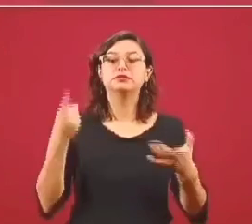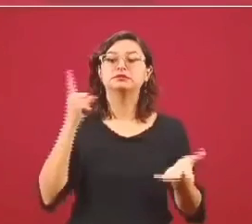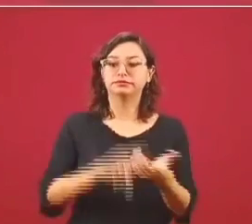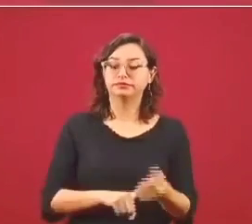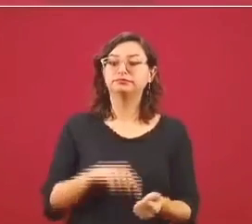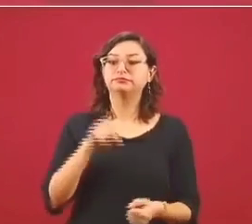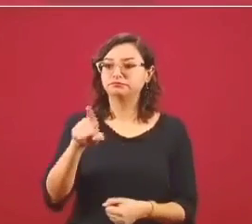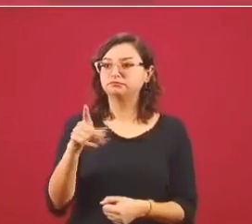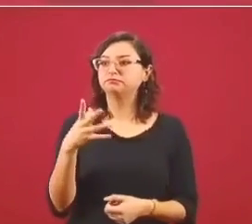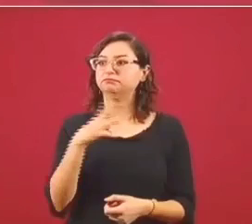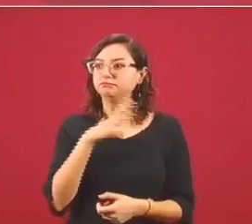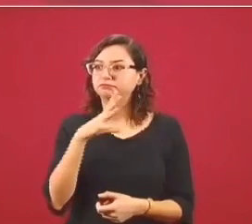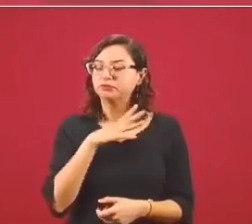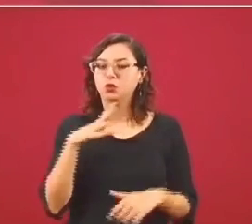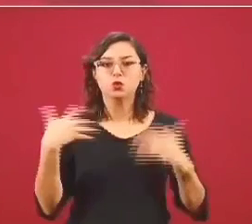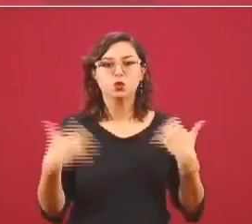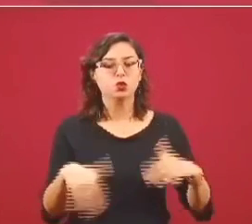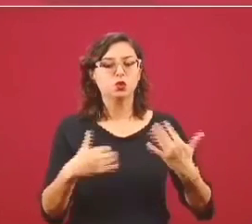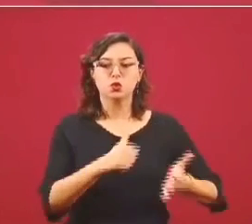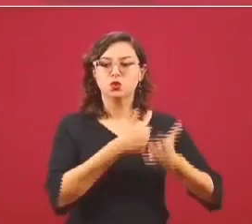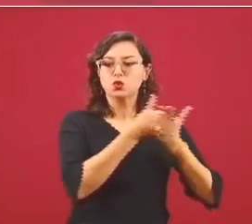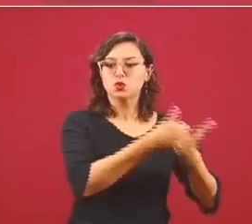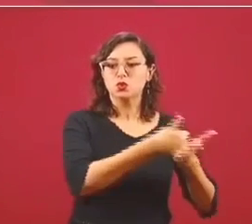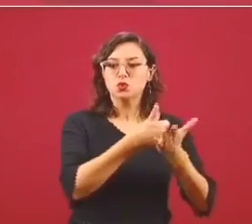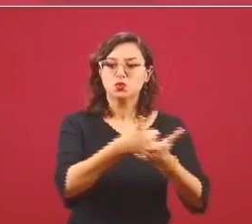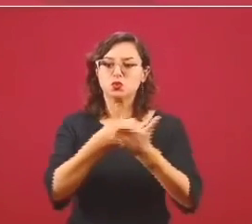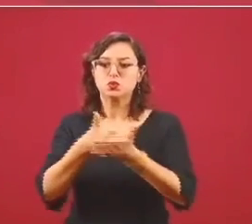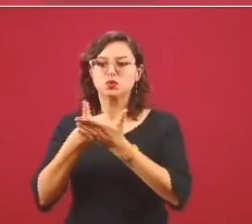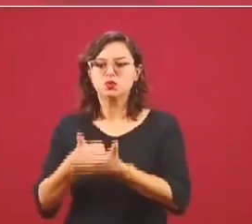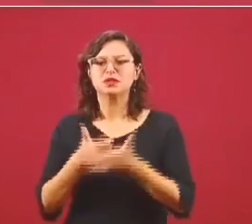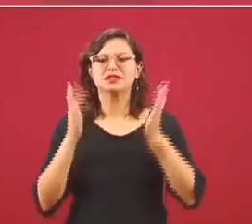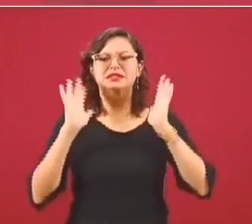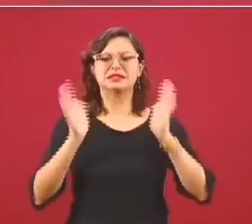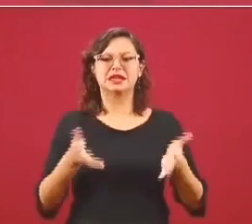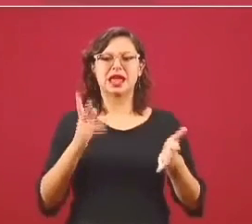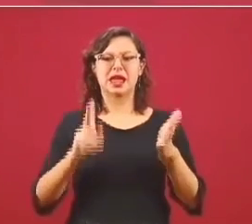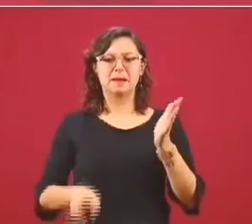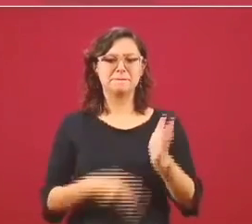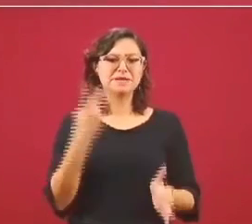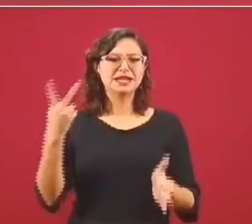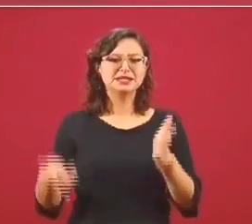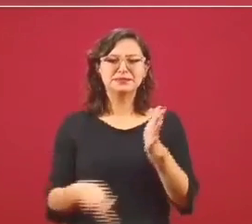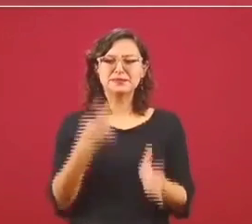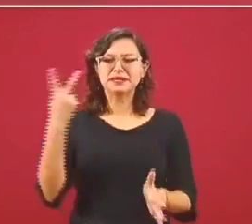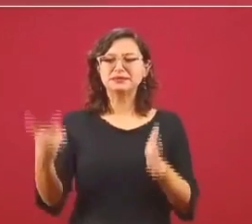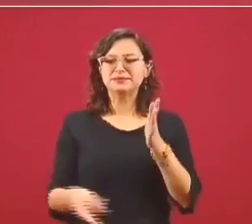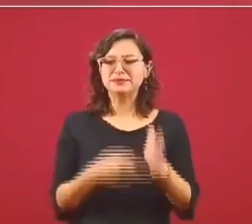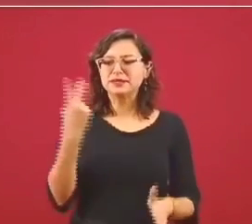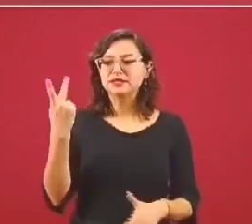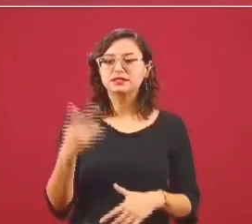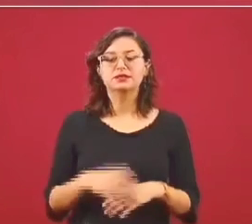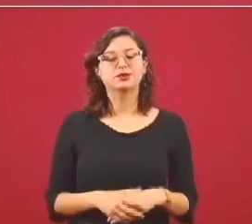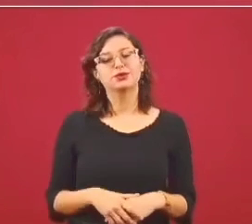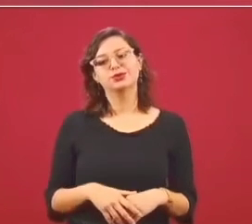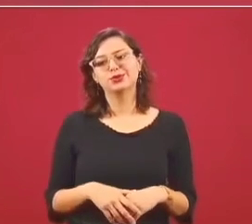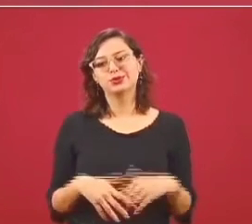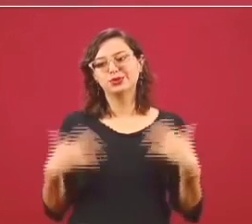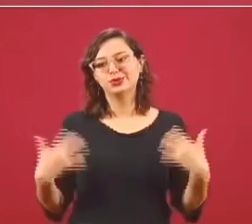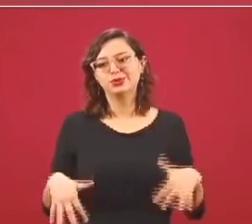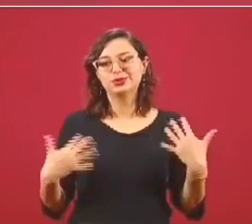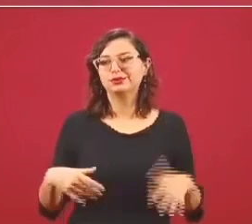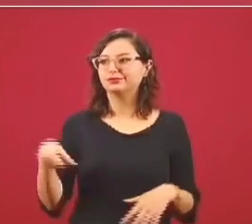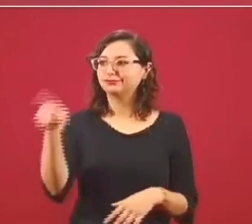ayudando. Ya lo hemos dicho muchas veces, gracias a ellos